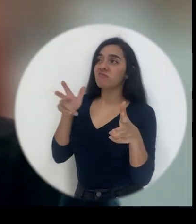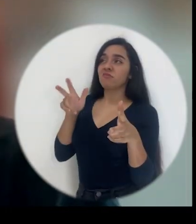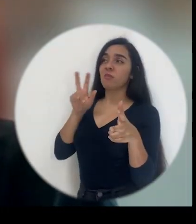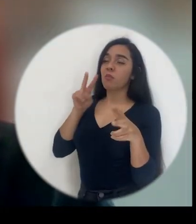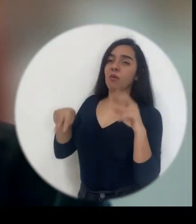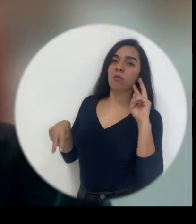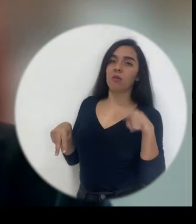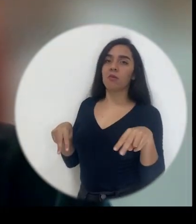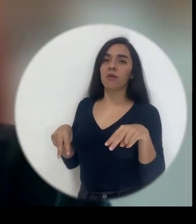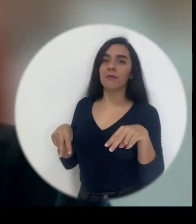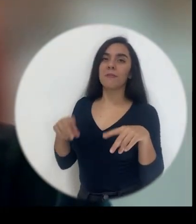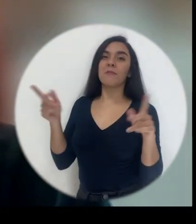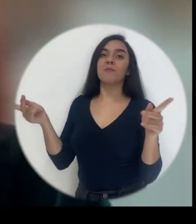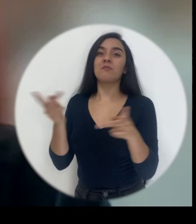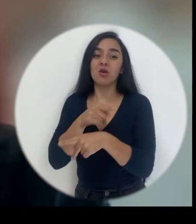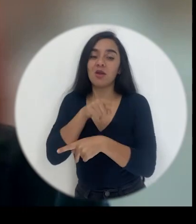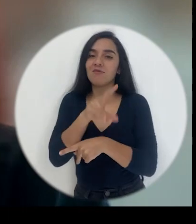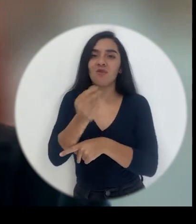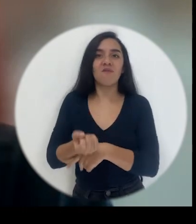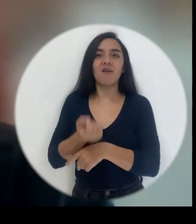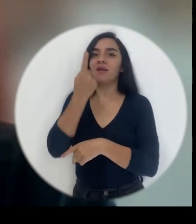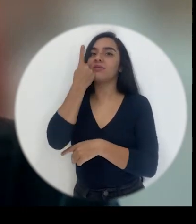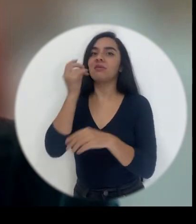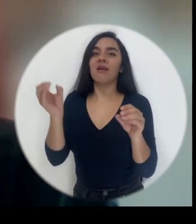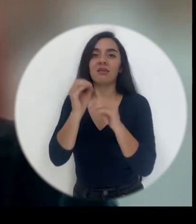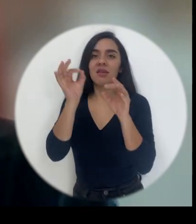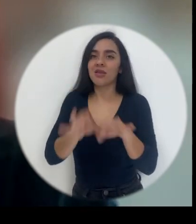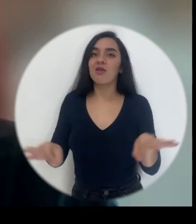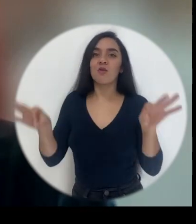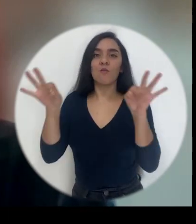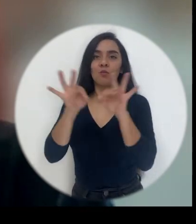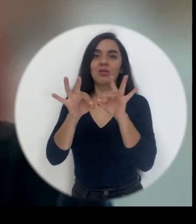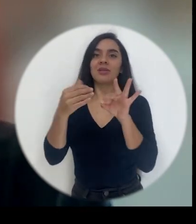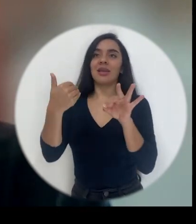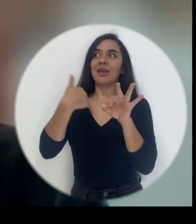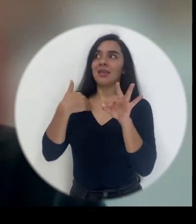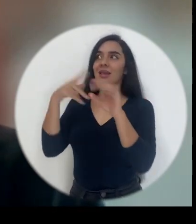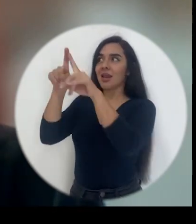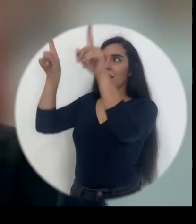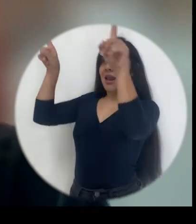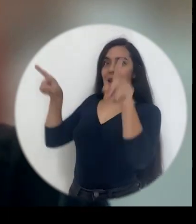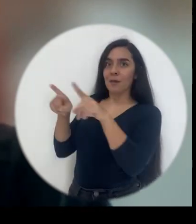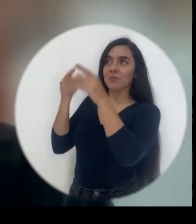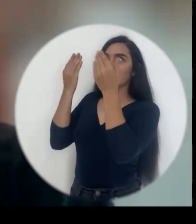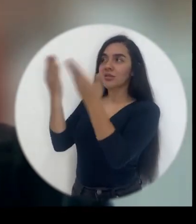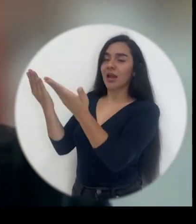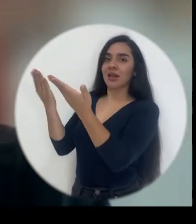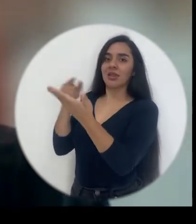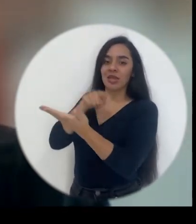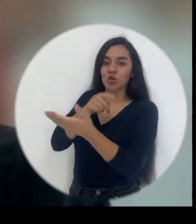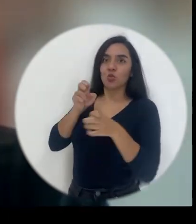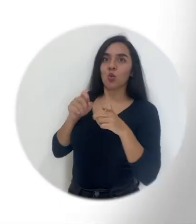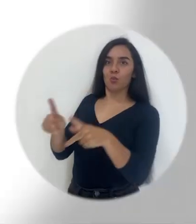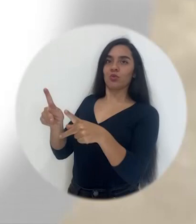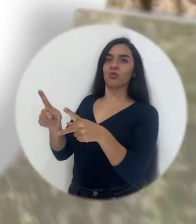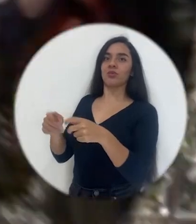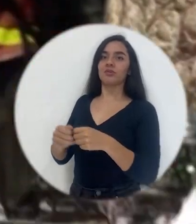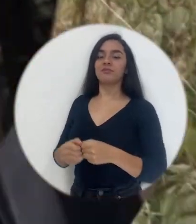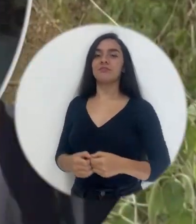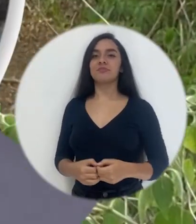importante aún el estudiante no va a entender la importancia de lo que tiene enfrente de la oportunidad que está viviendo.